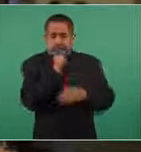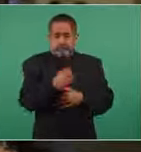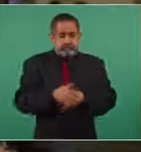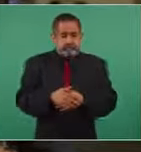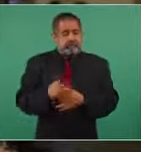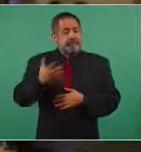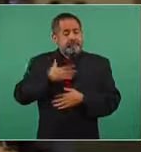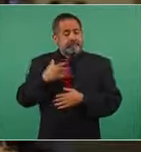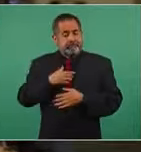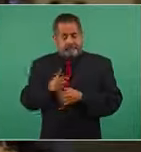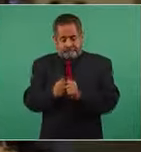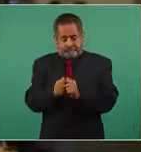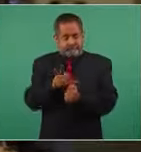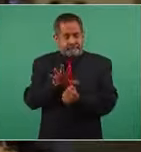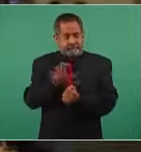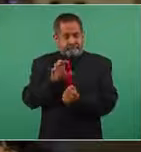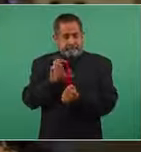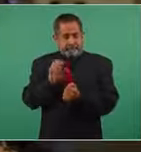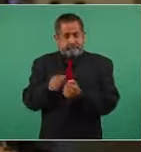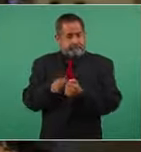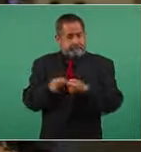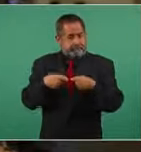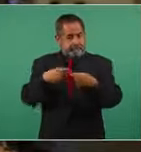capturas de pantalla en donde